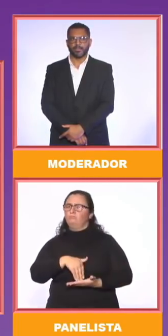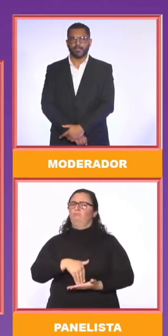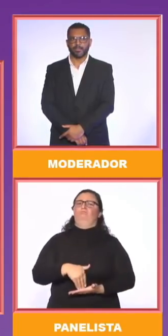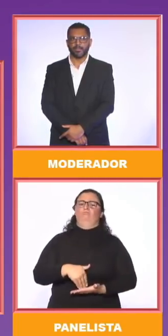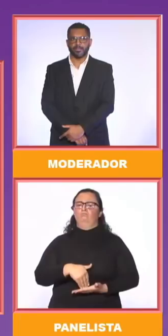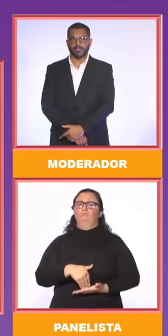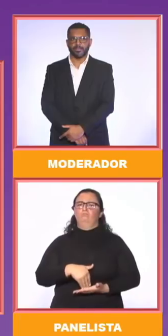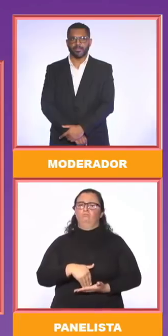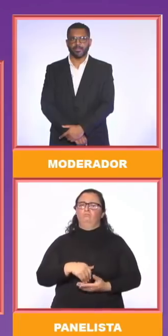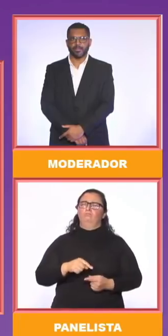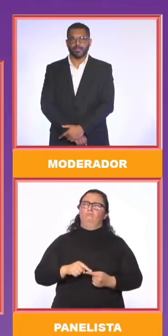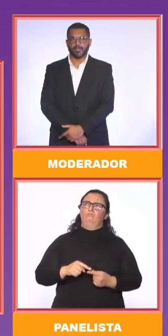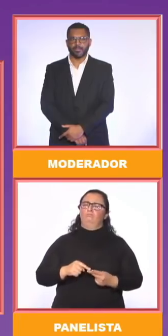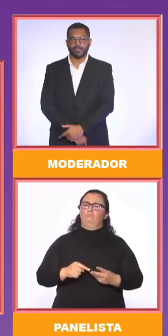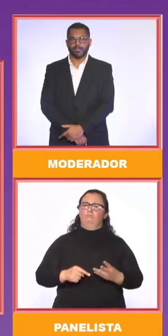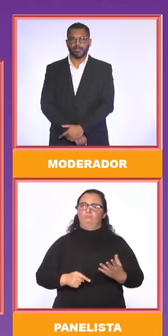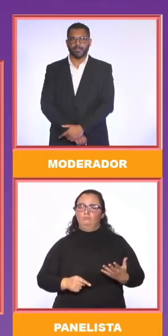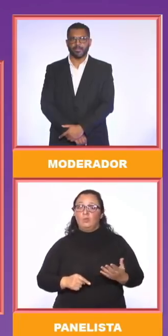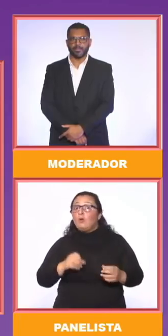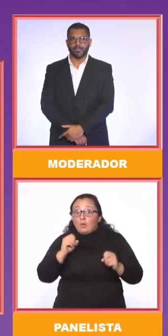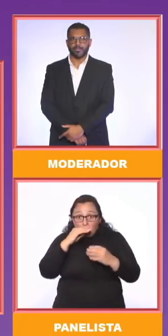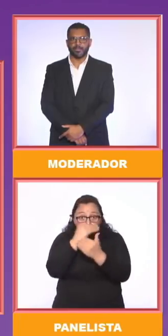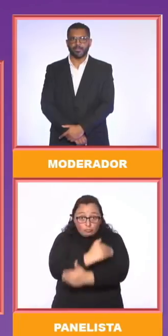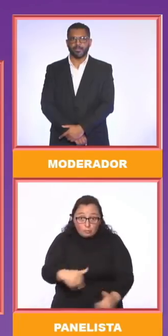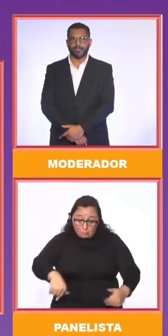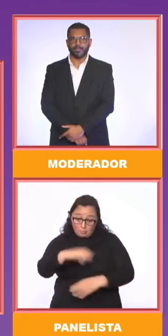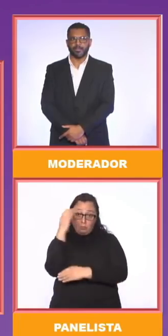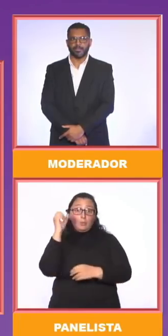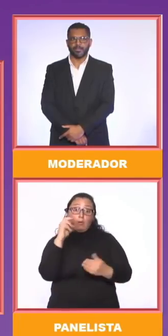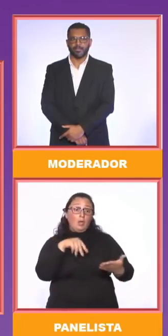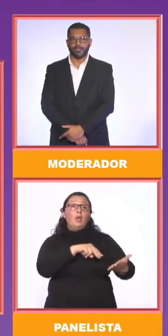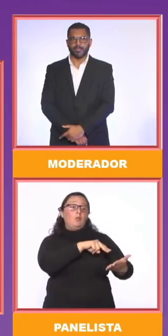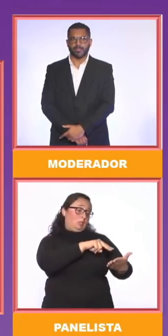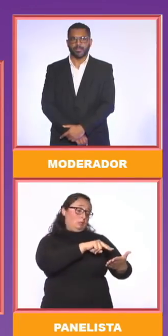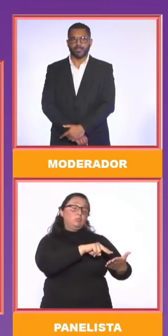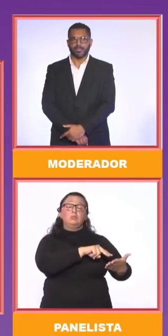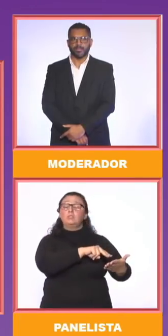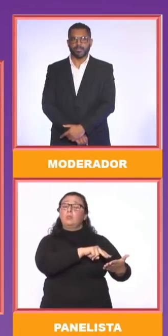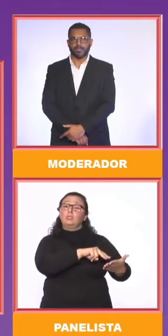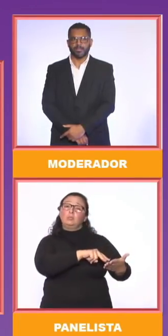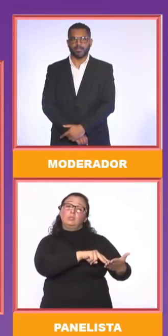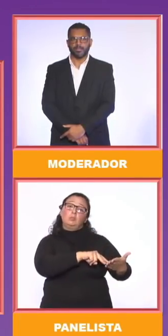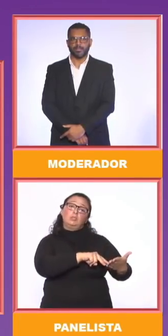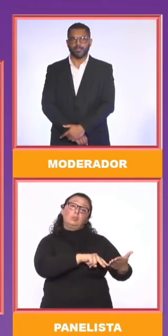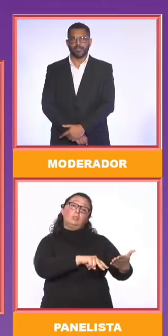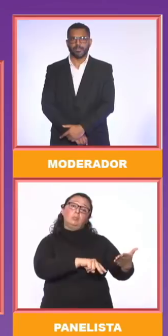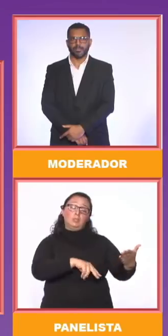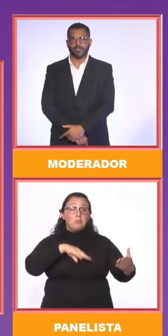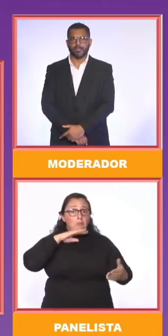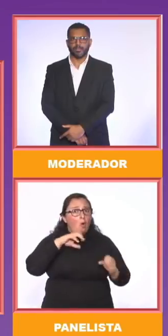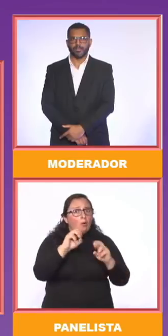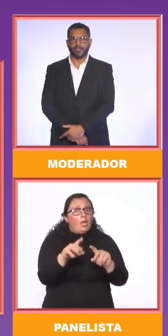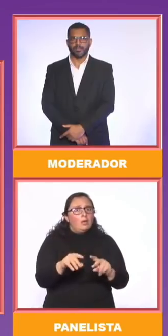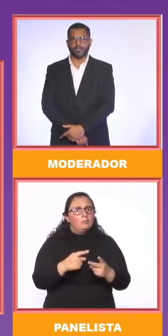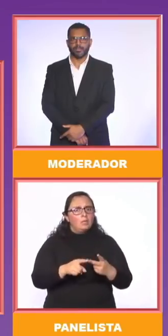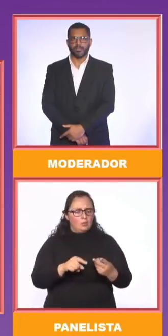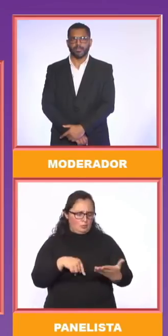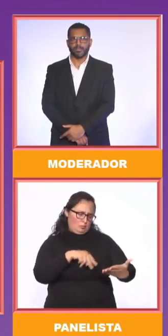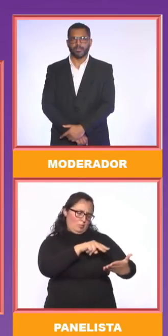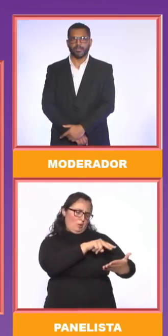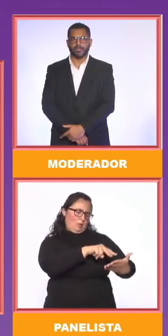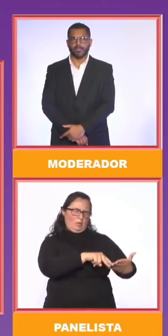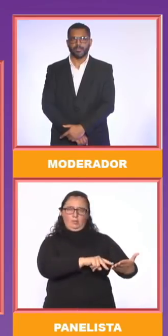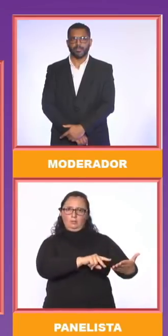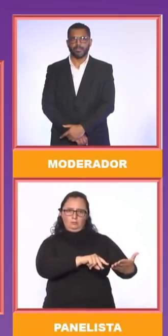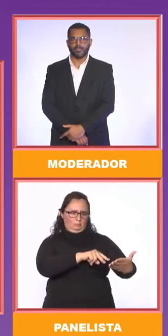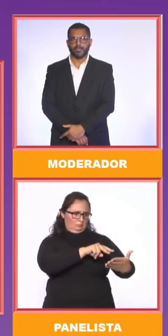ubicando las debilidades. Que veamos cuándo nos están engañando. Cuándo nos están mintiendo. Que captemos